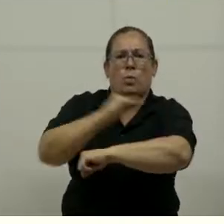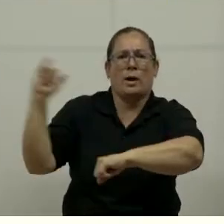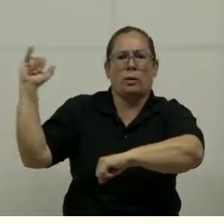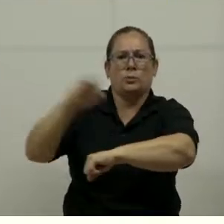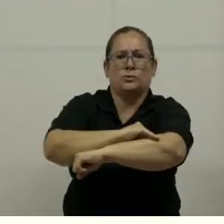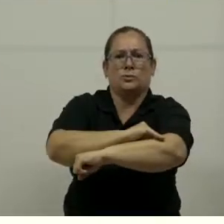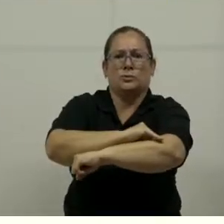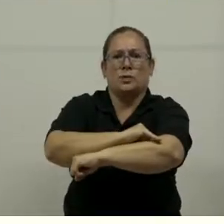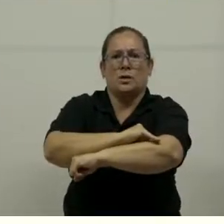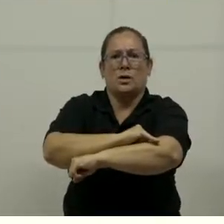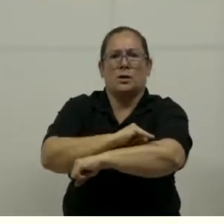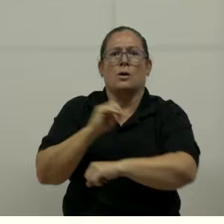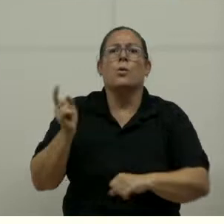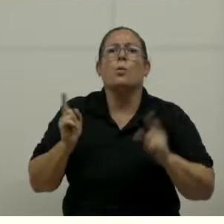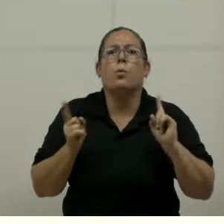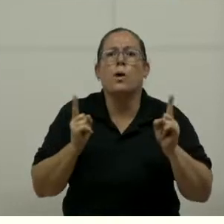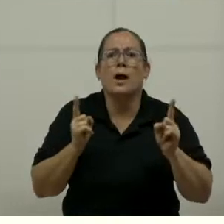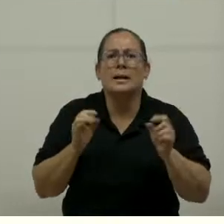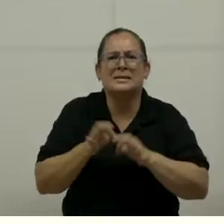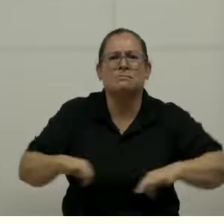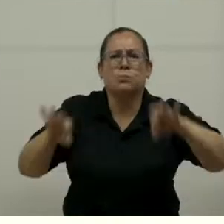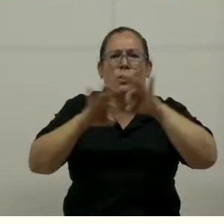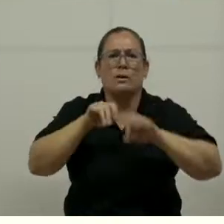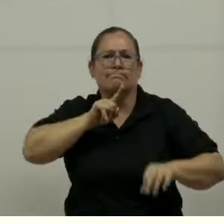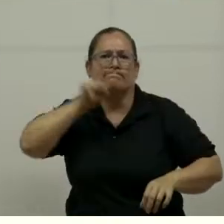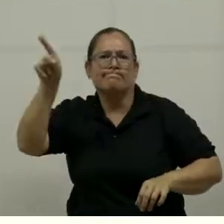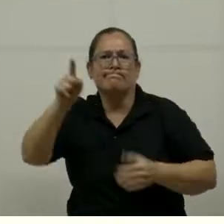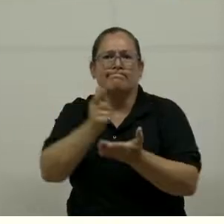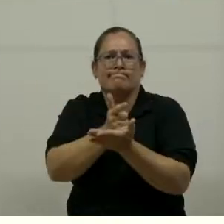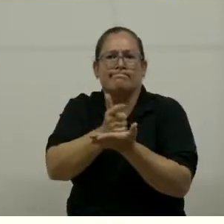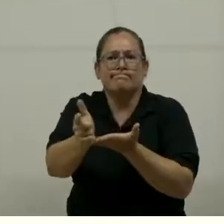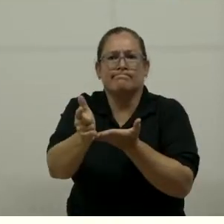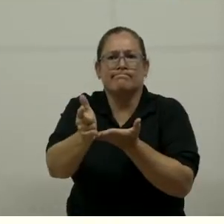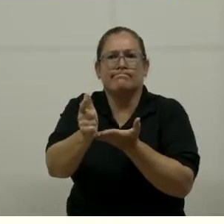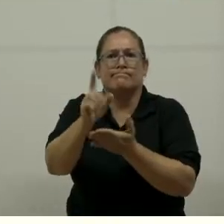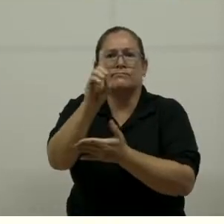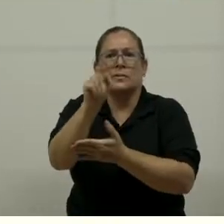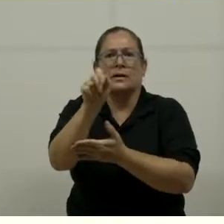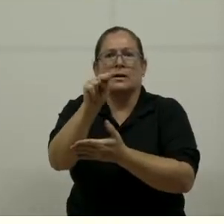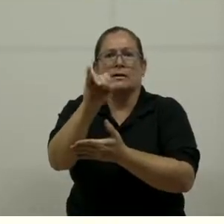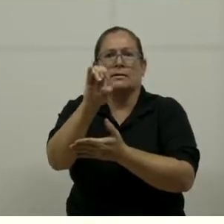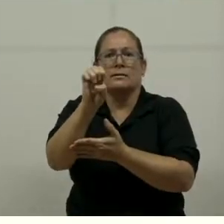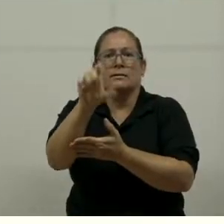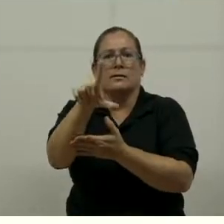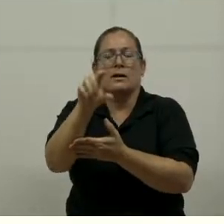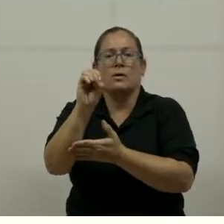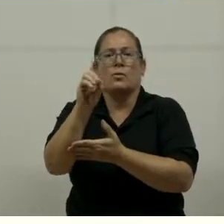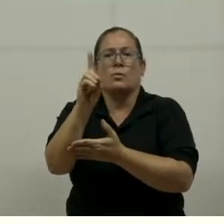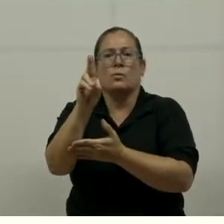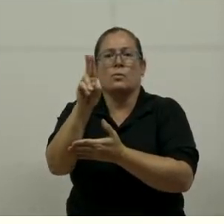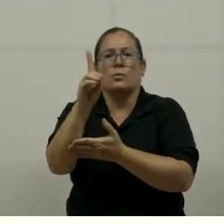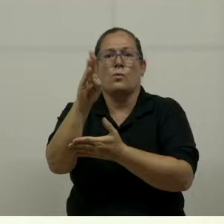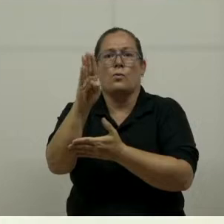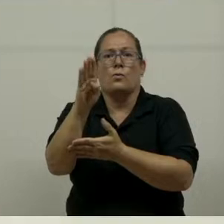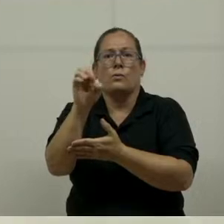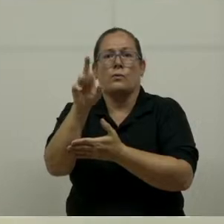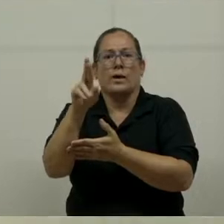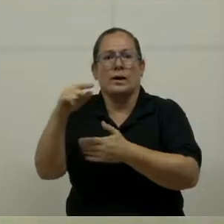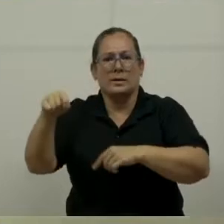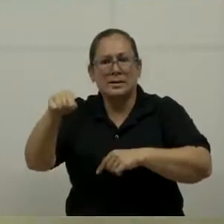aquí es el aeropuerto Daniel Oduber en Liberia. La pista de ese aeropuerto requiere una intervención inmediata. Claro.